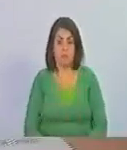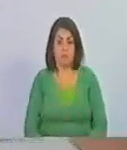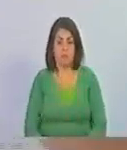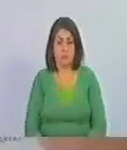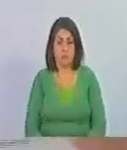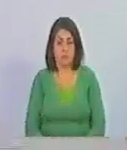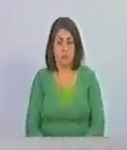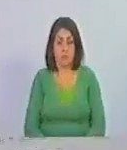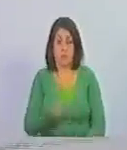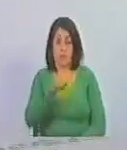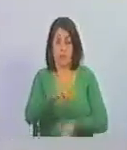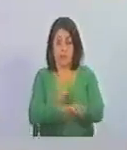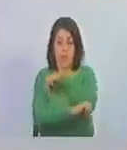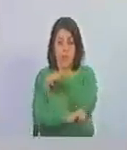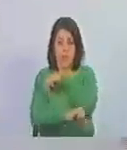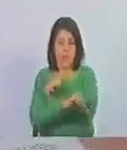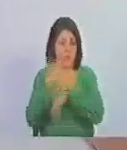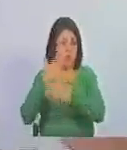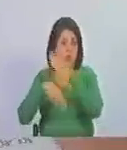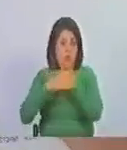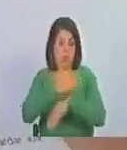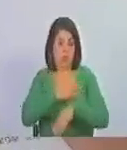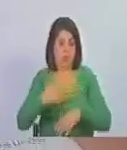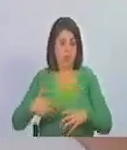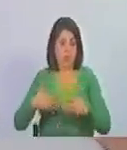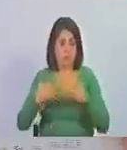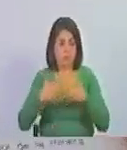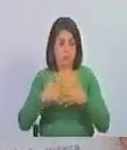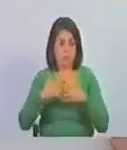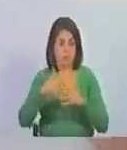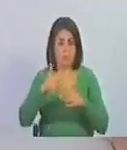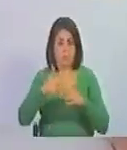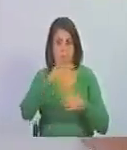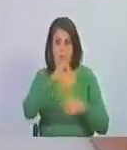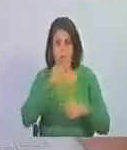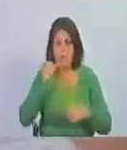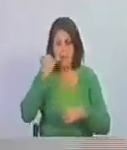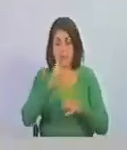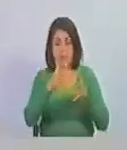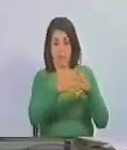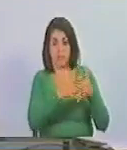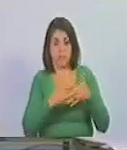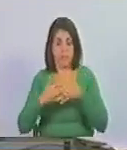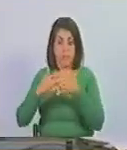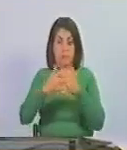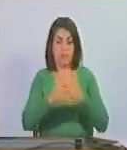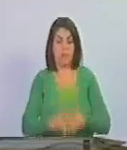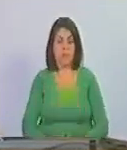este delincuente era presidente de una empresa petrolera israelí en los Estados Unidos